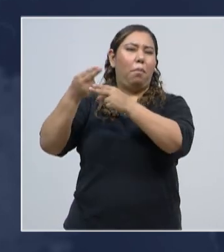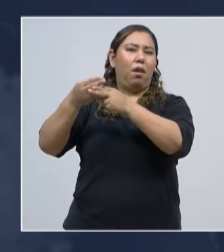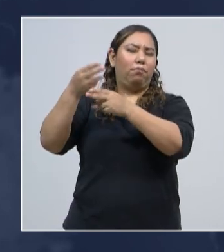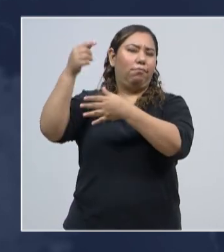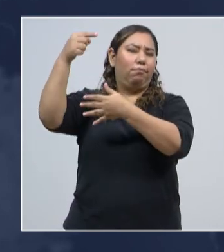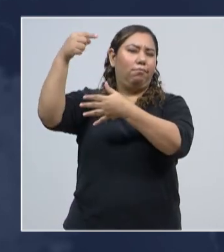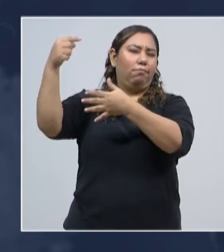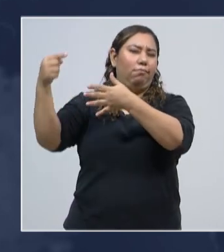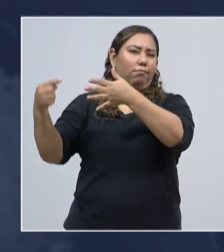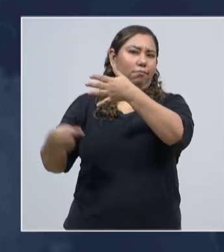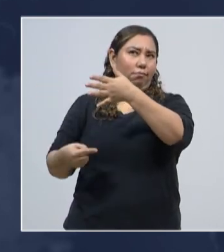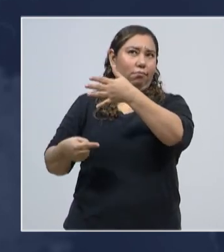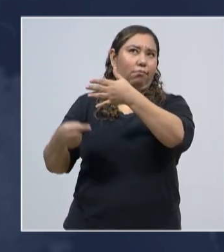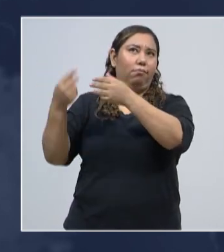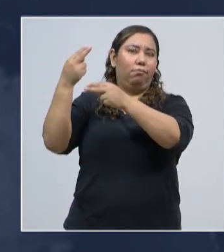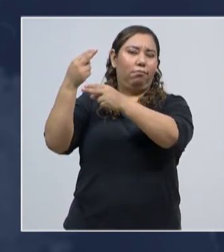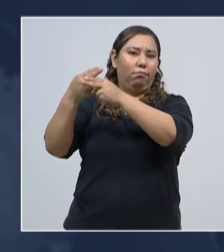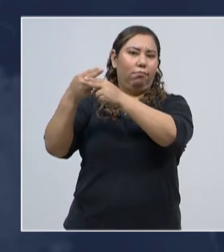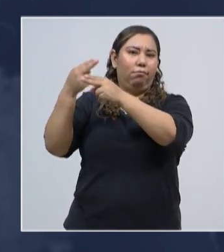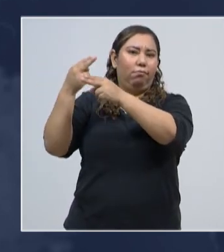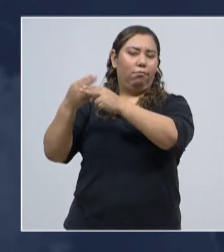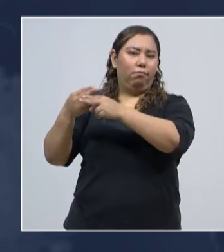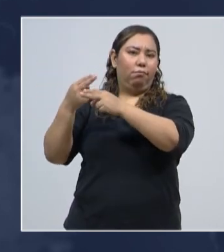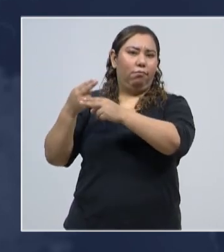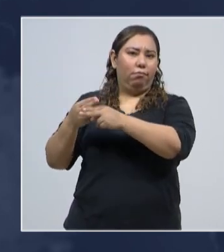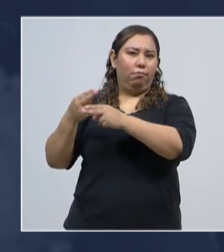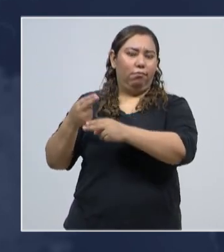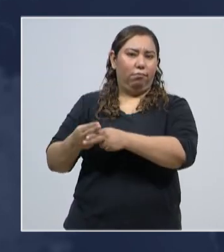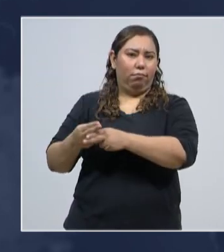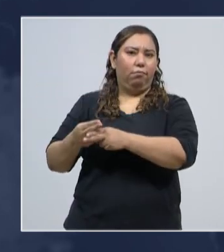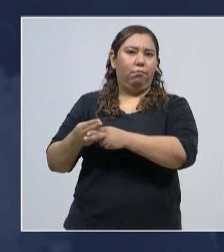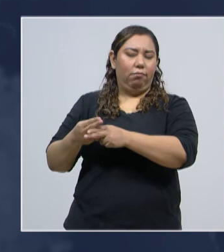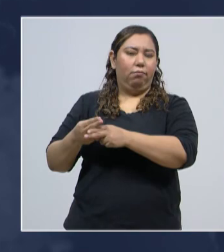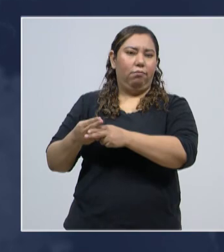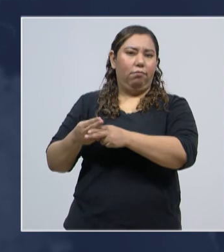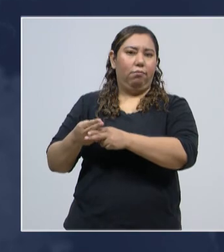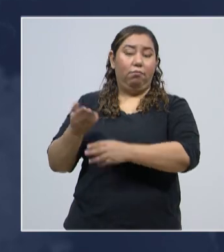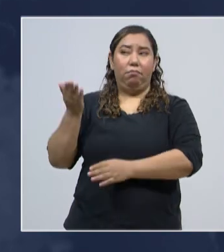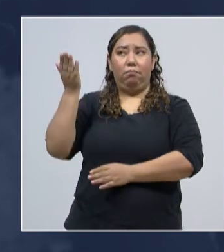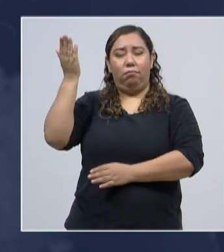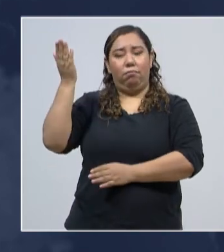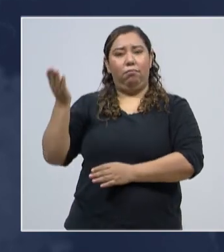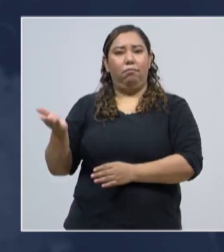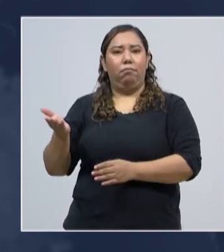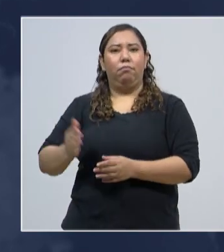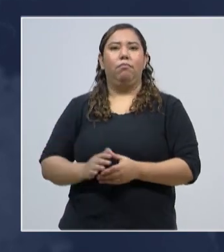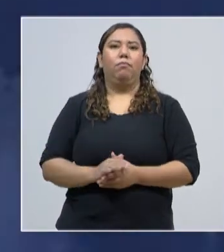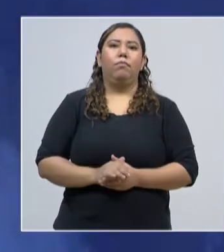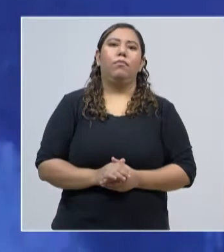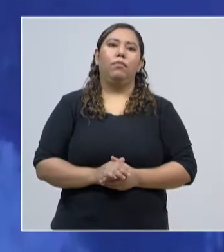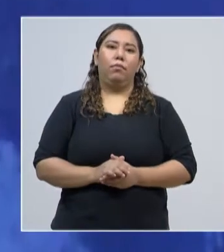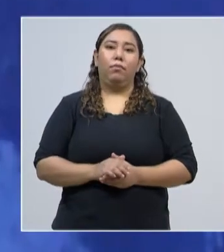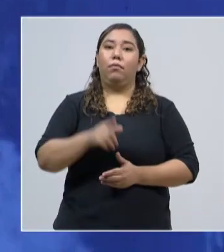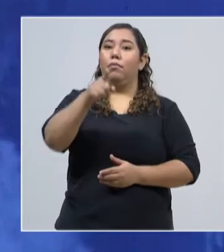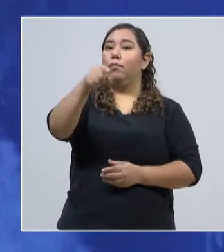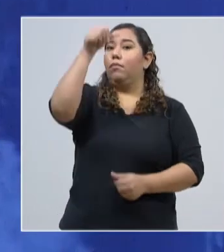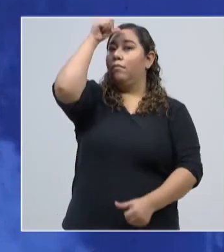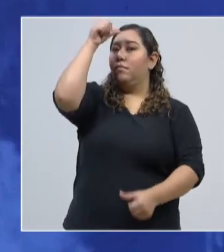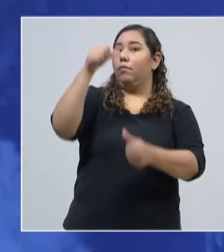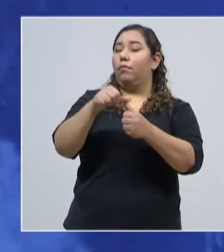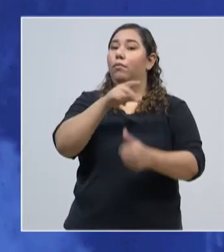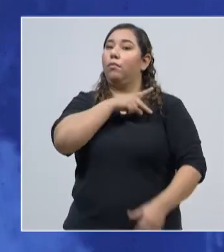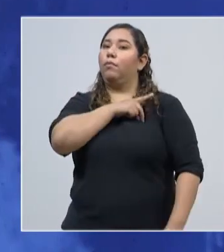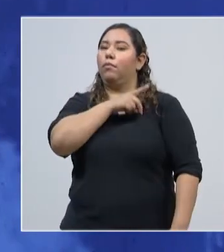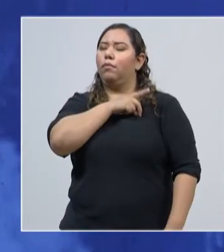en La Lima, en la Aldea San José, en Potreríos, en Morelos y en Villanueva, en Dos Caminos. Recuerde que San Pedro Sula